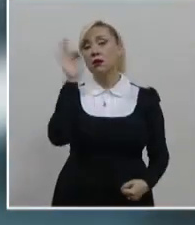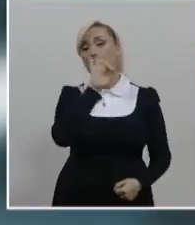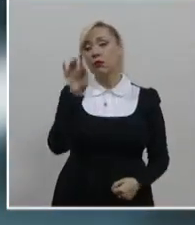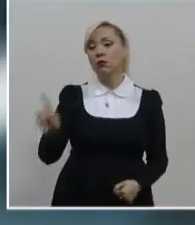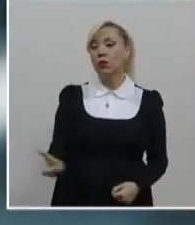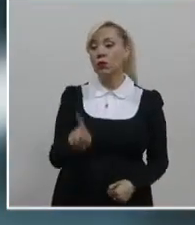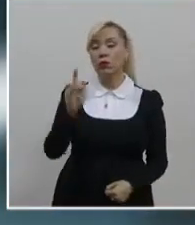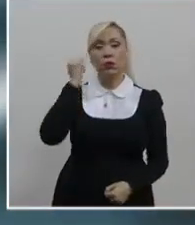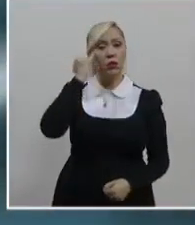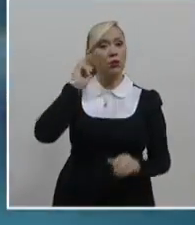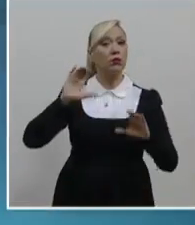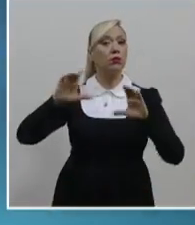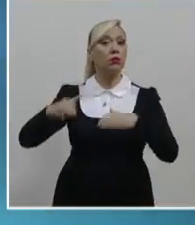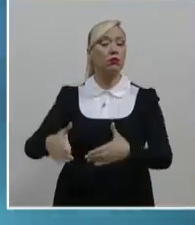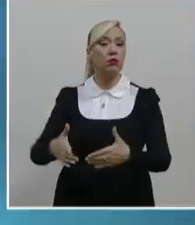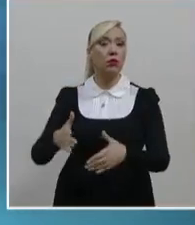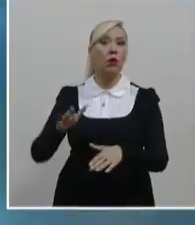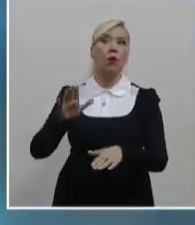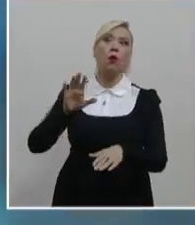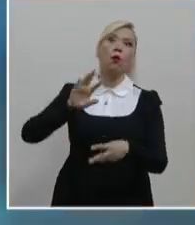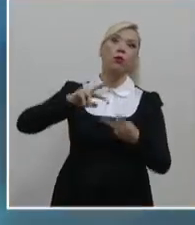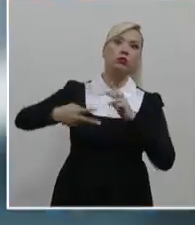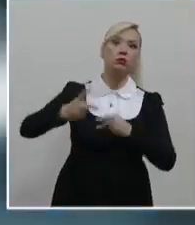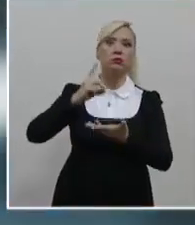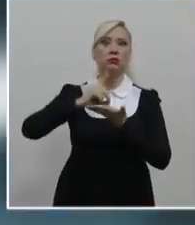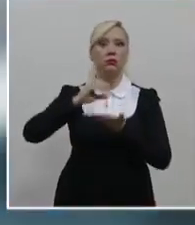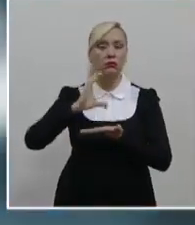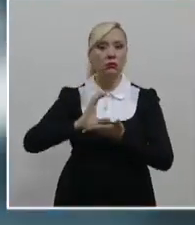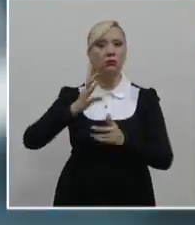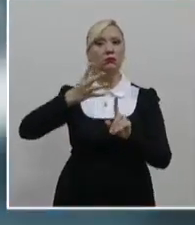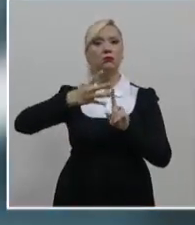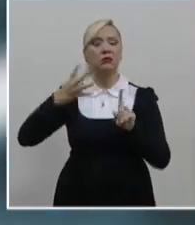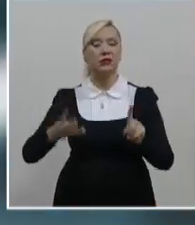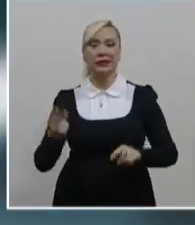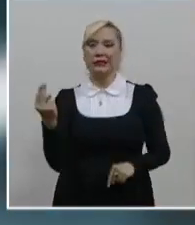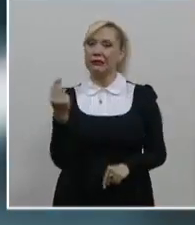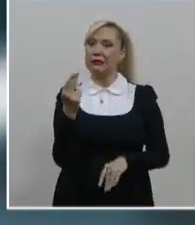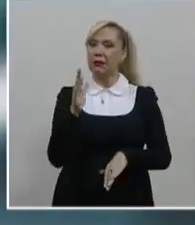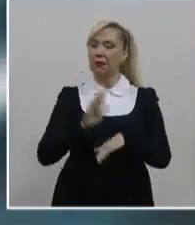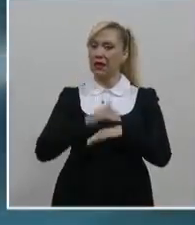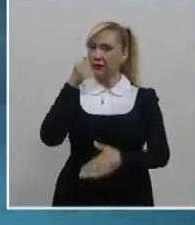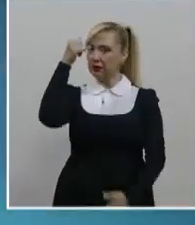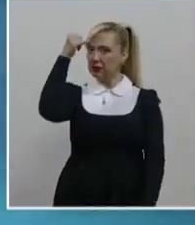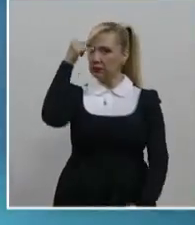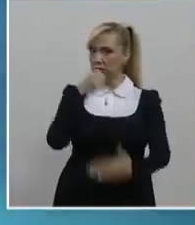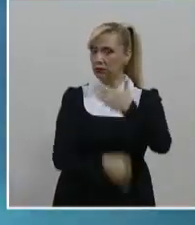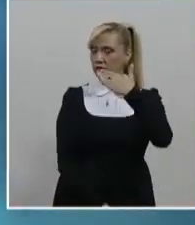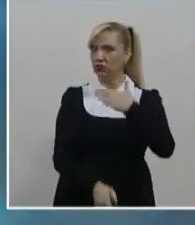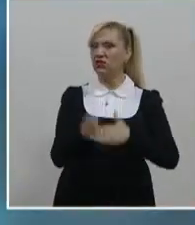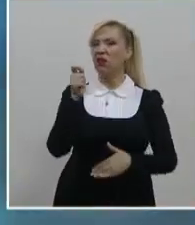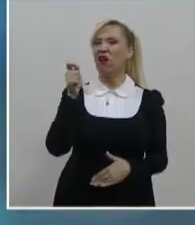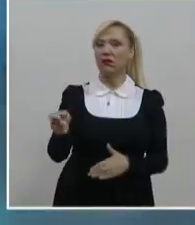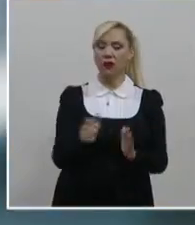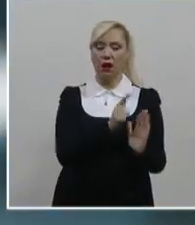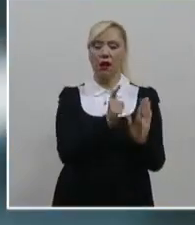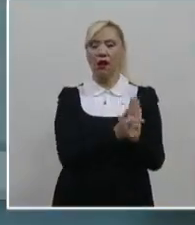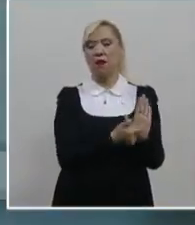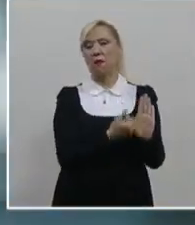a pueblos o comunidades y grupos específicos en los que se requiere una mirada contextual y relacional más allá de la ley.